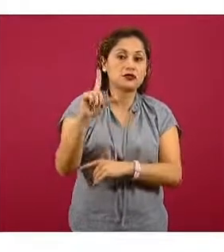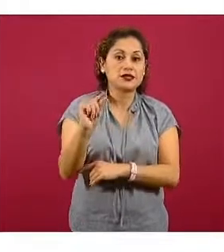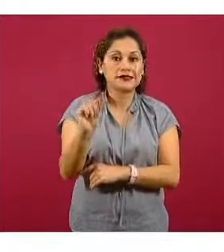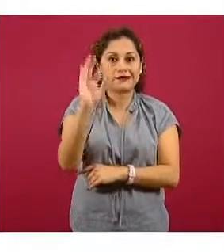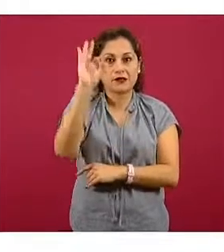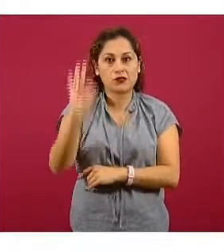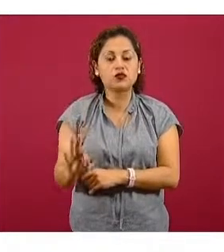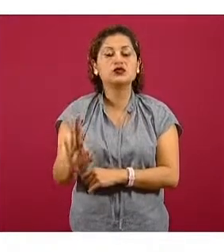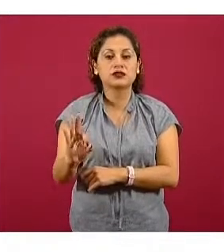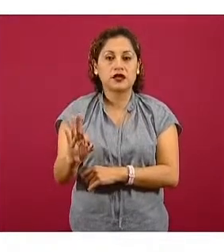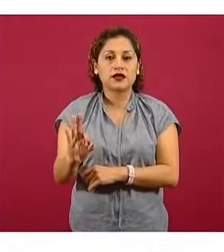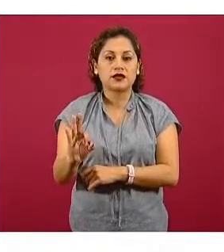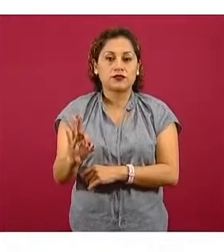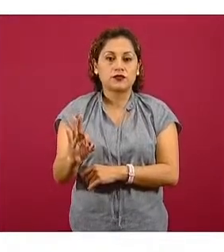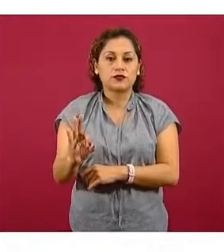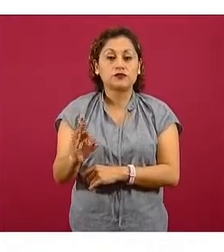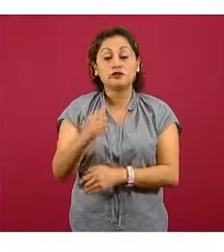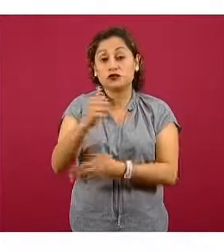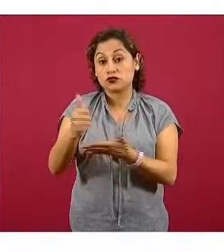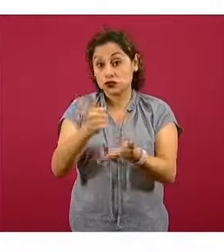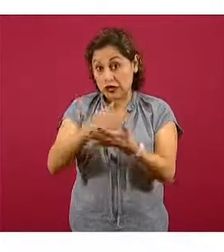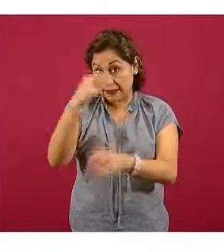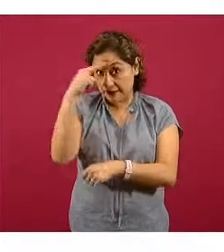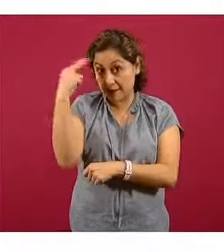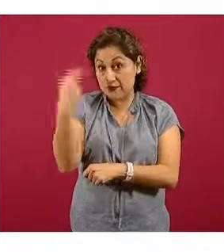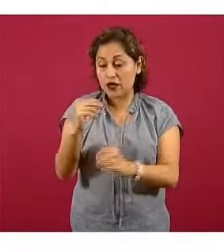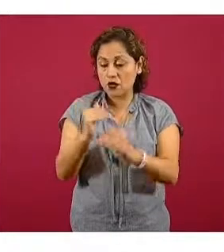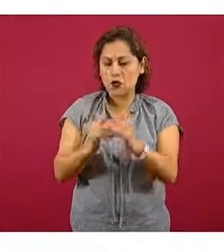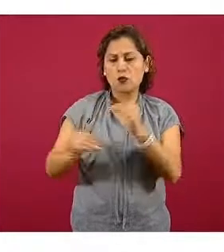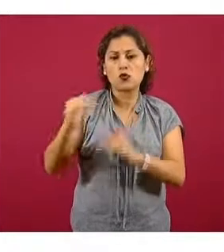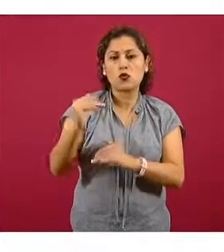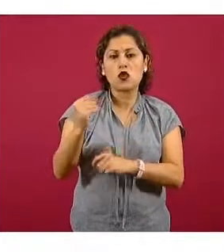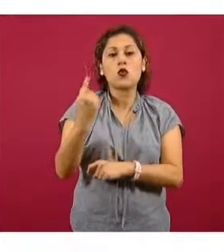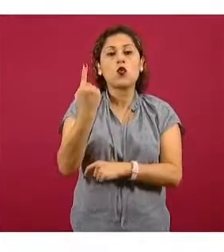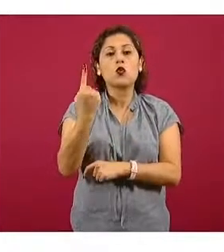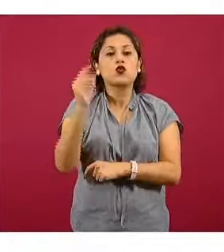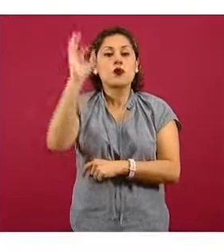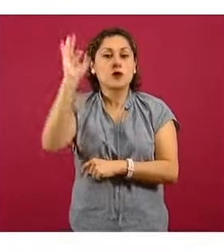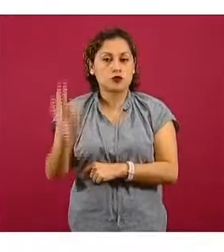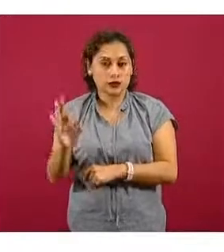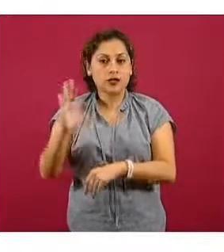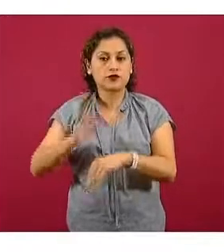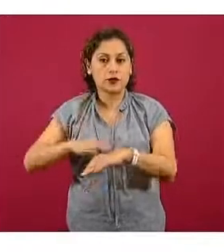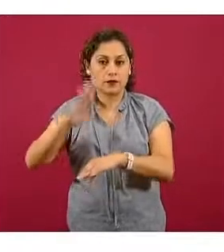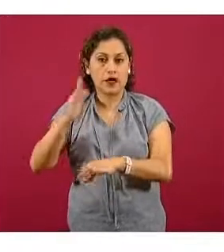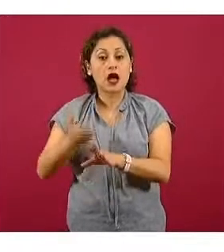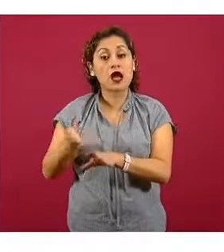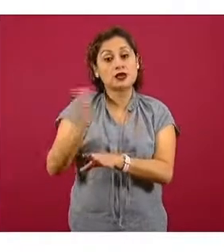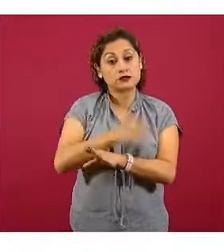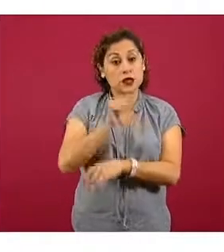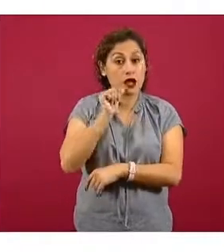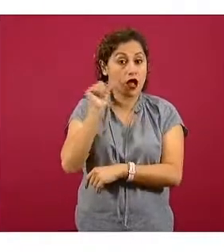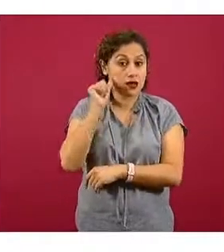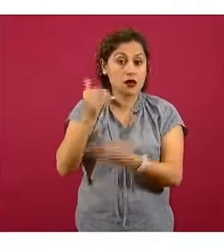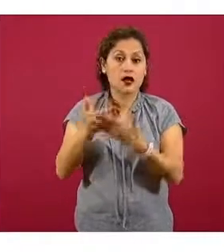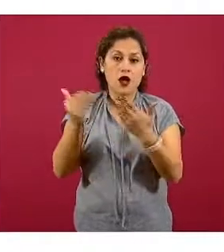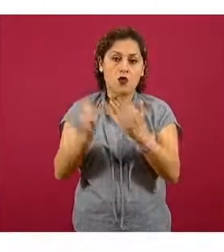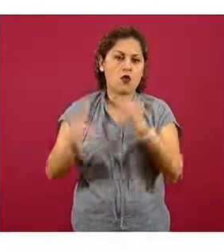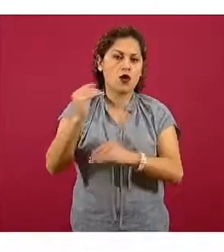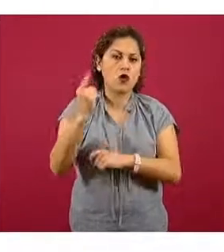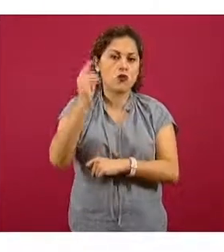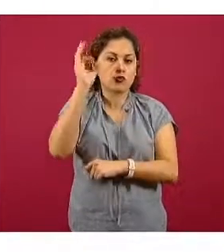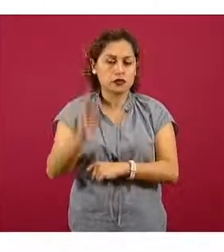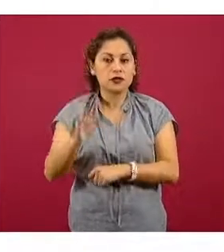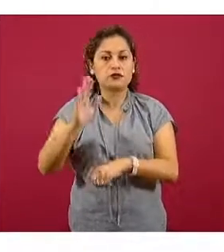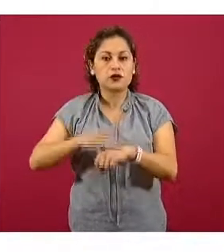de nivel de seguridad, la Ciudad de México con el incremento de un punto porcentual en relación a lo que observábamos ayer, y es más o menos